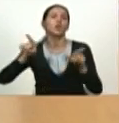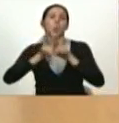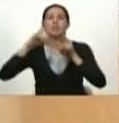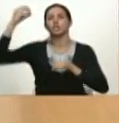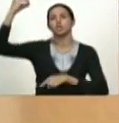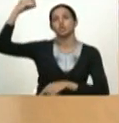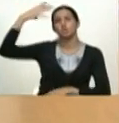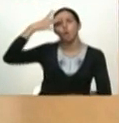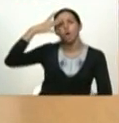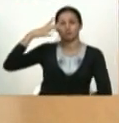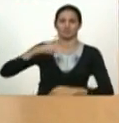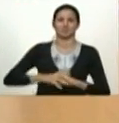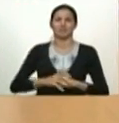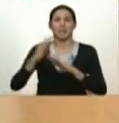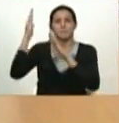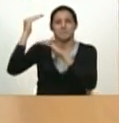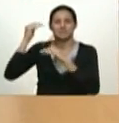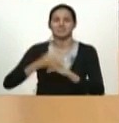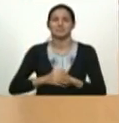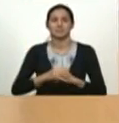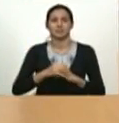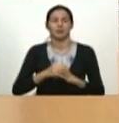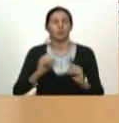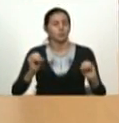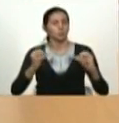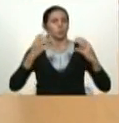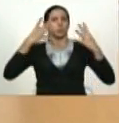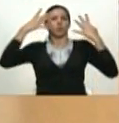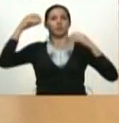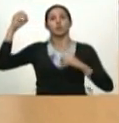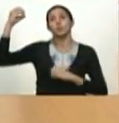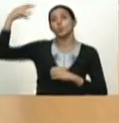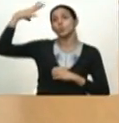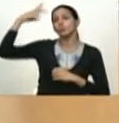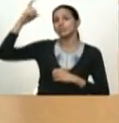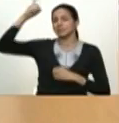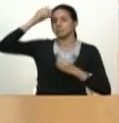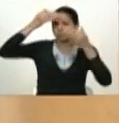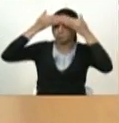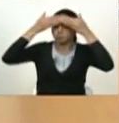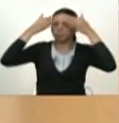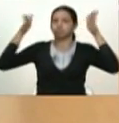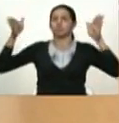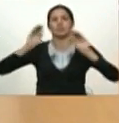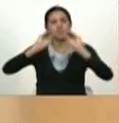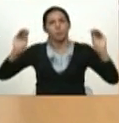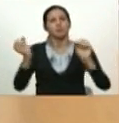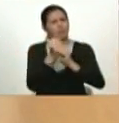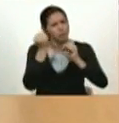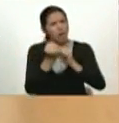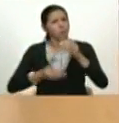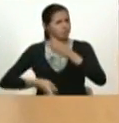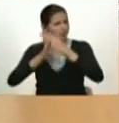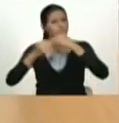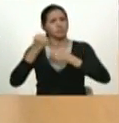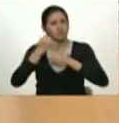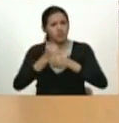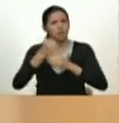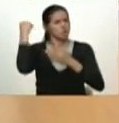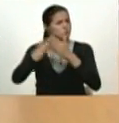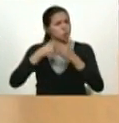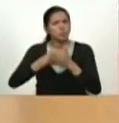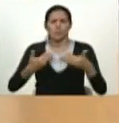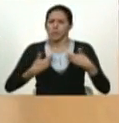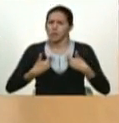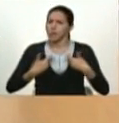conciencia es el sol y nos iluminemos de sabiduría los convoco a todos al trabajo a la lucha al sacrificio si